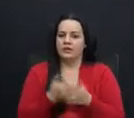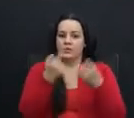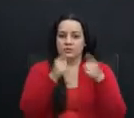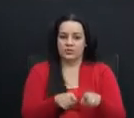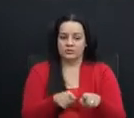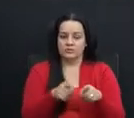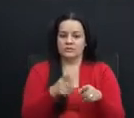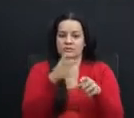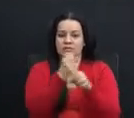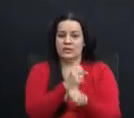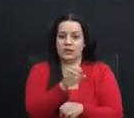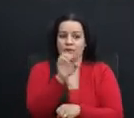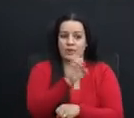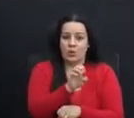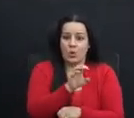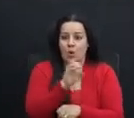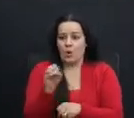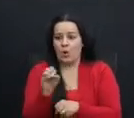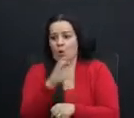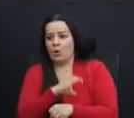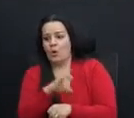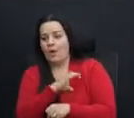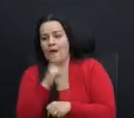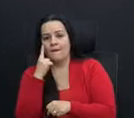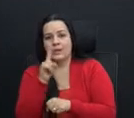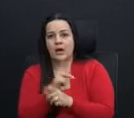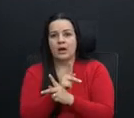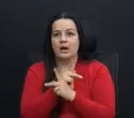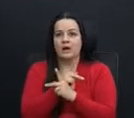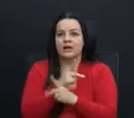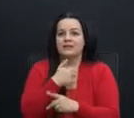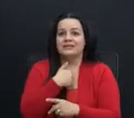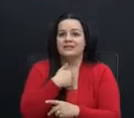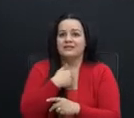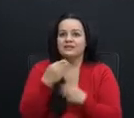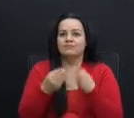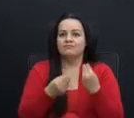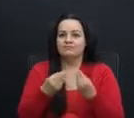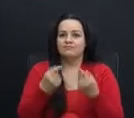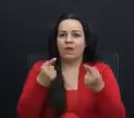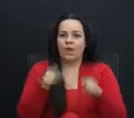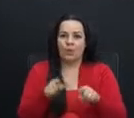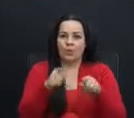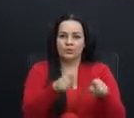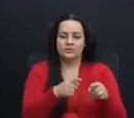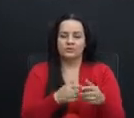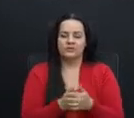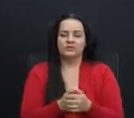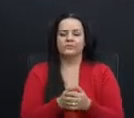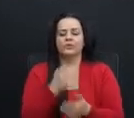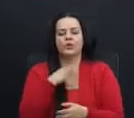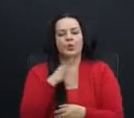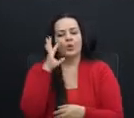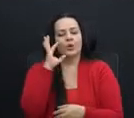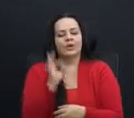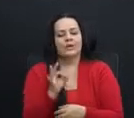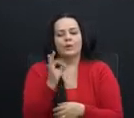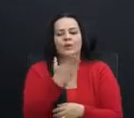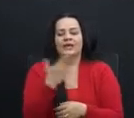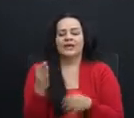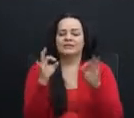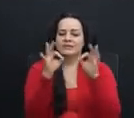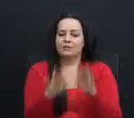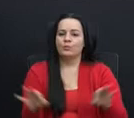emergencia o las condiciones que para prevenir tengan que acontecer. Creo que es sumamente